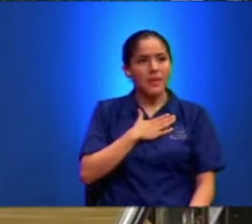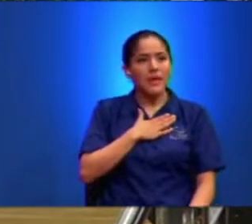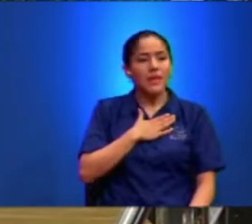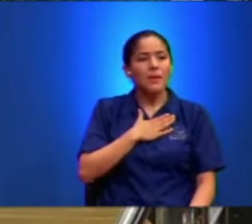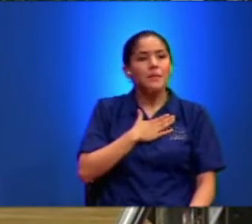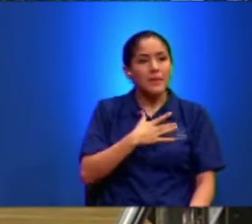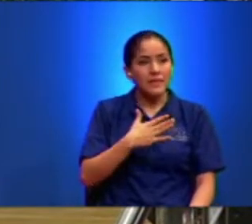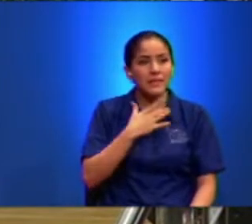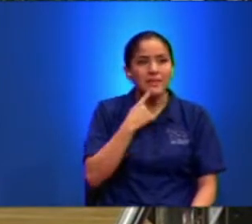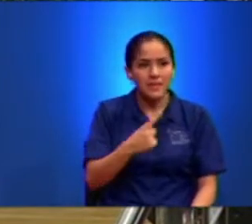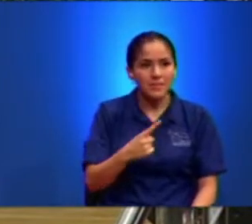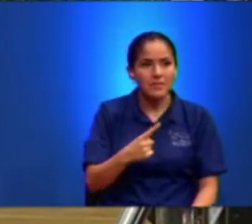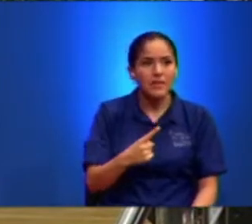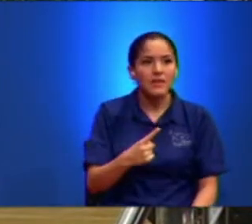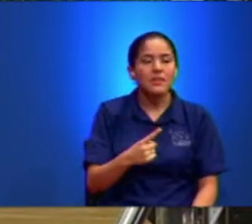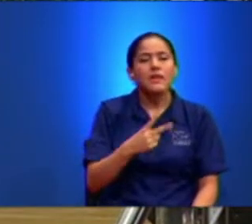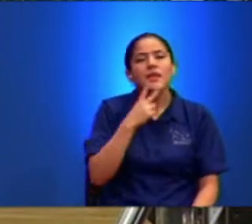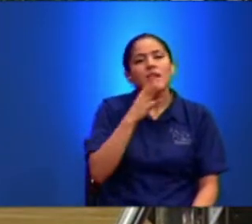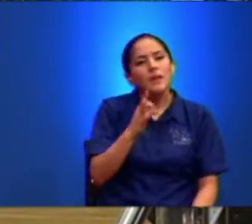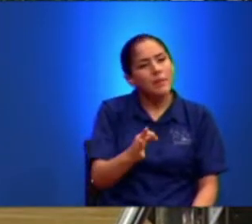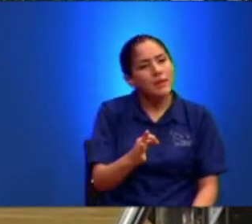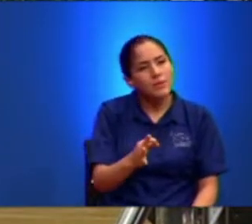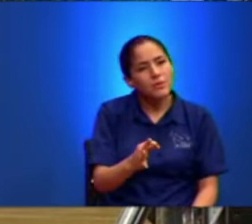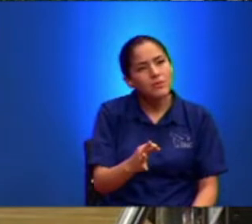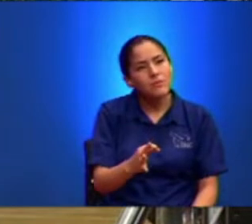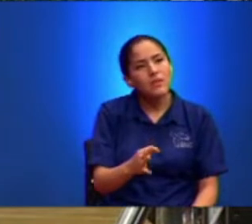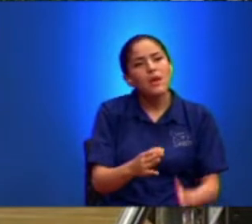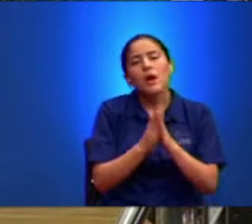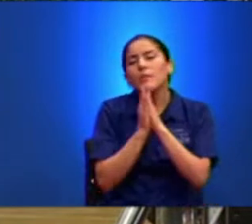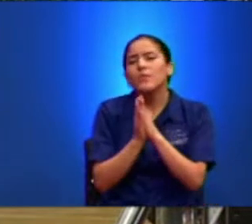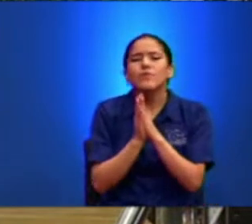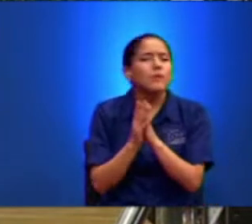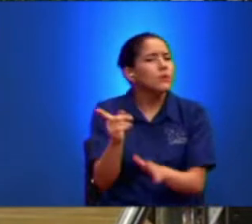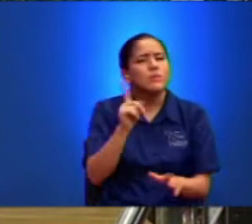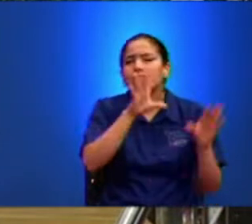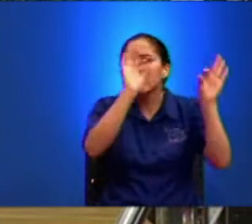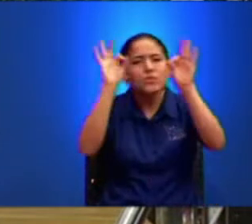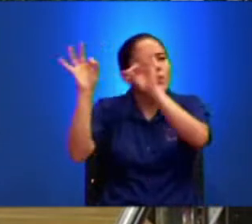Y me dijera Hermano Sergio Ya no predique Tanto